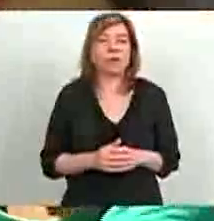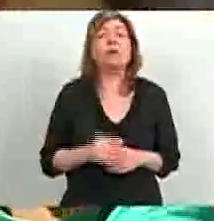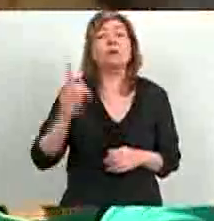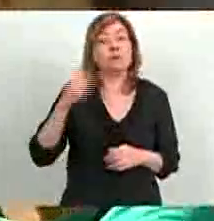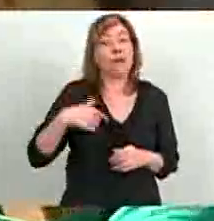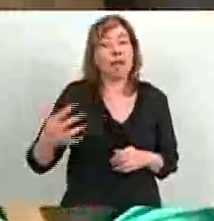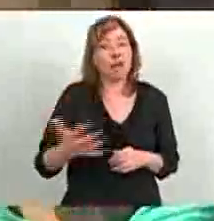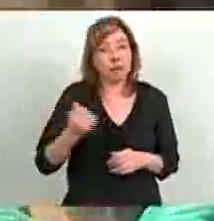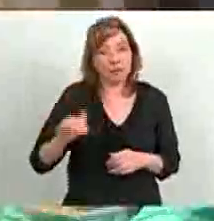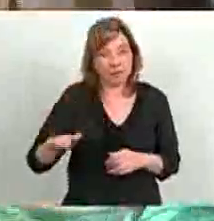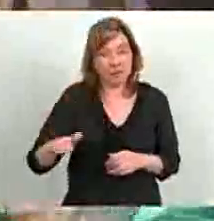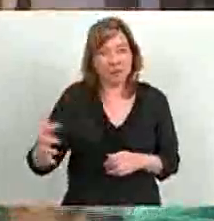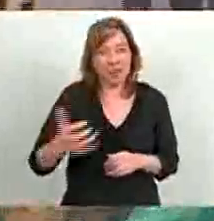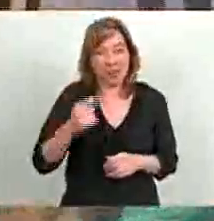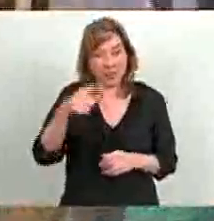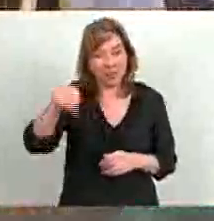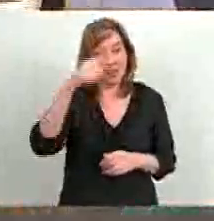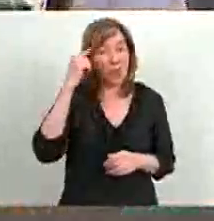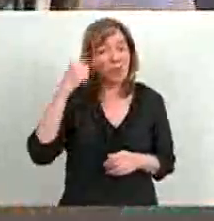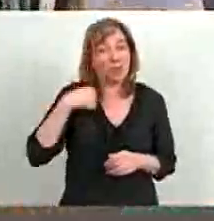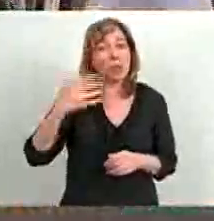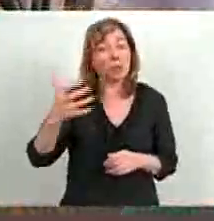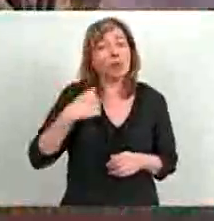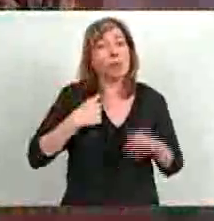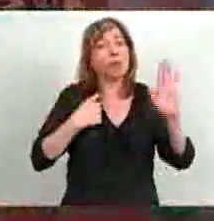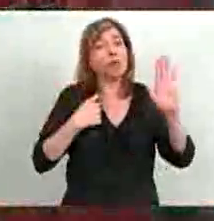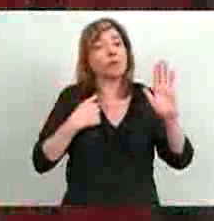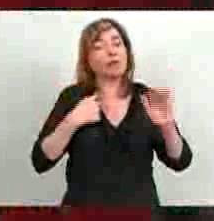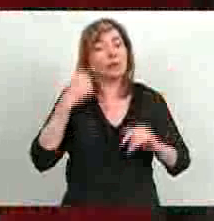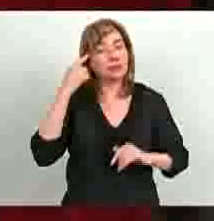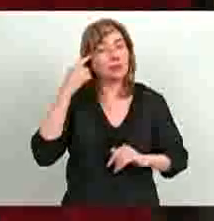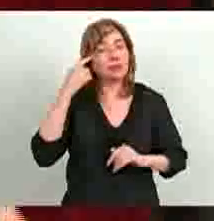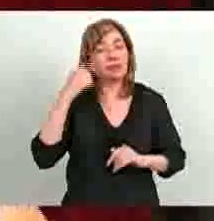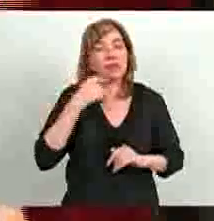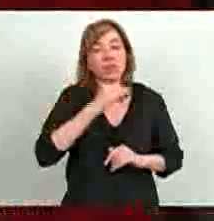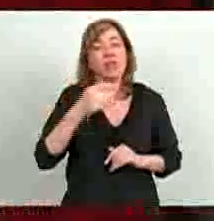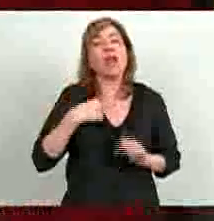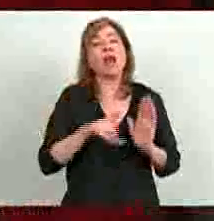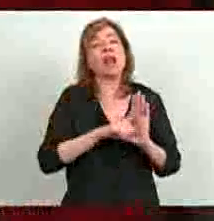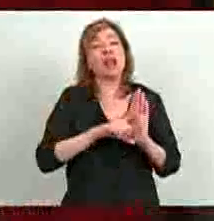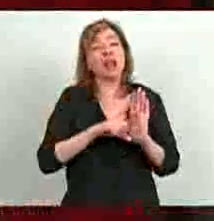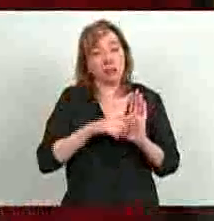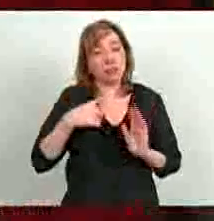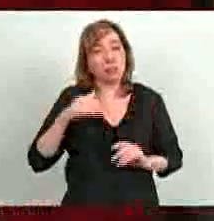La adopción, ustedes se acuerdan que una de mis promesas, yo prometí leyes,